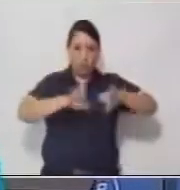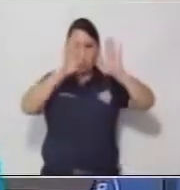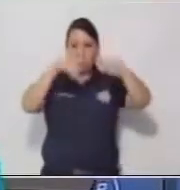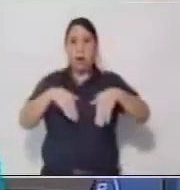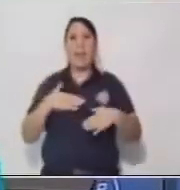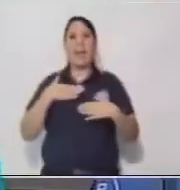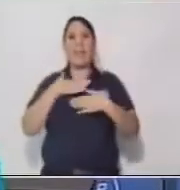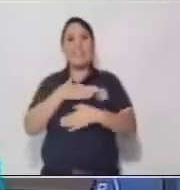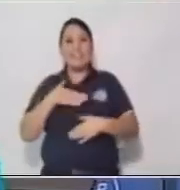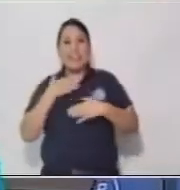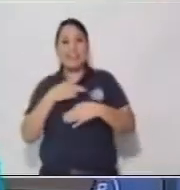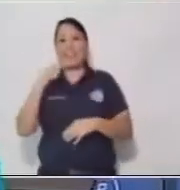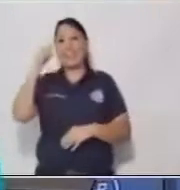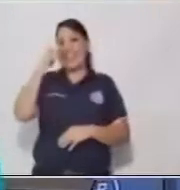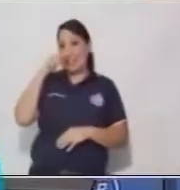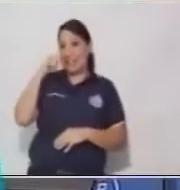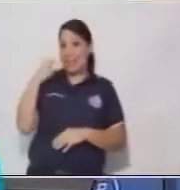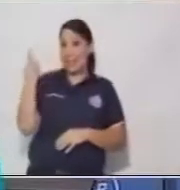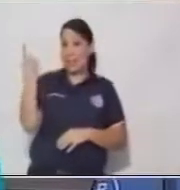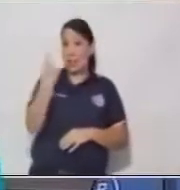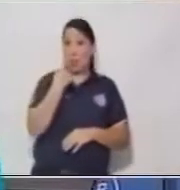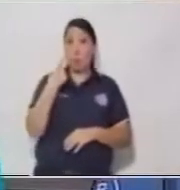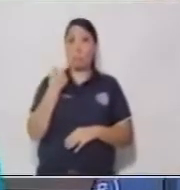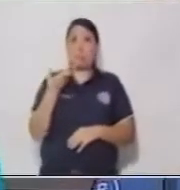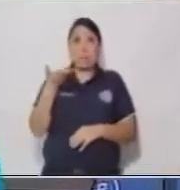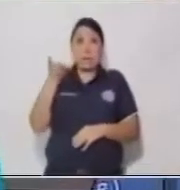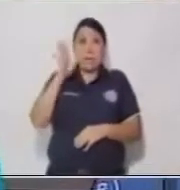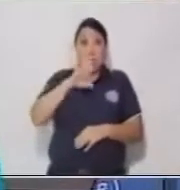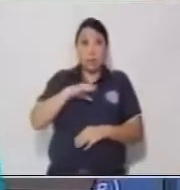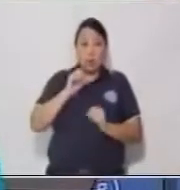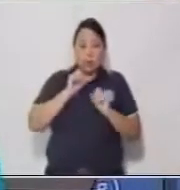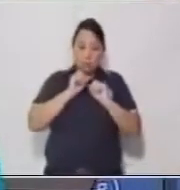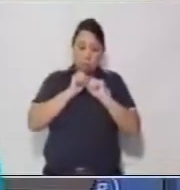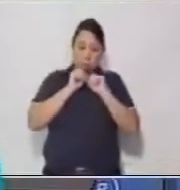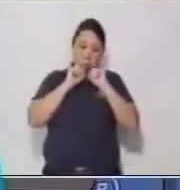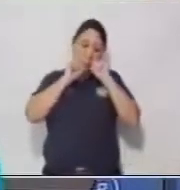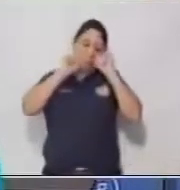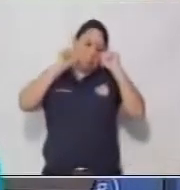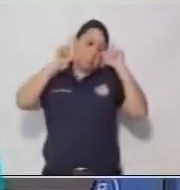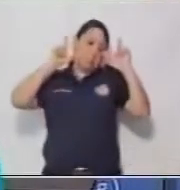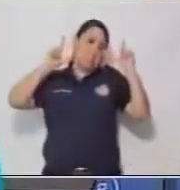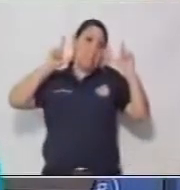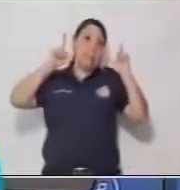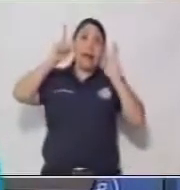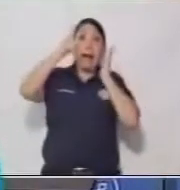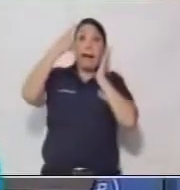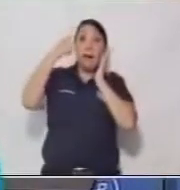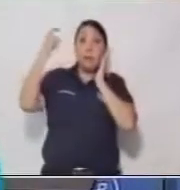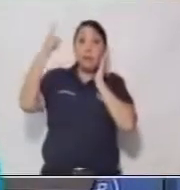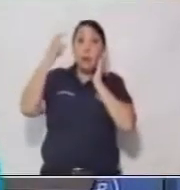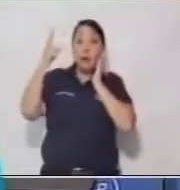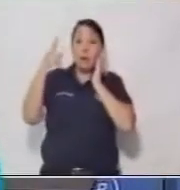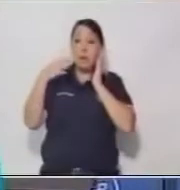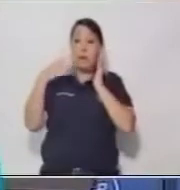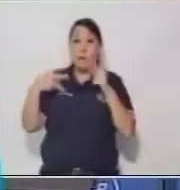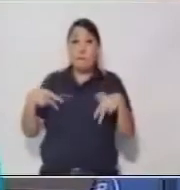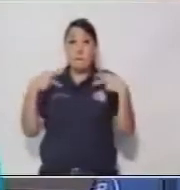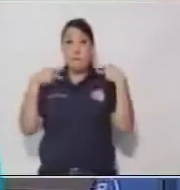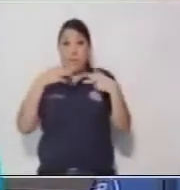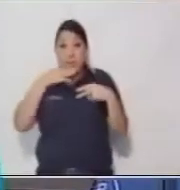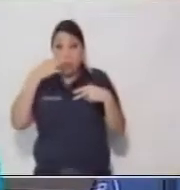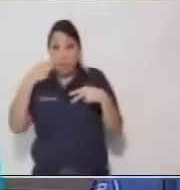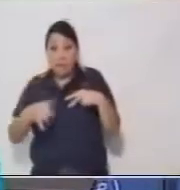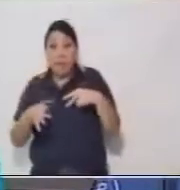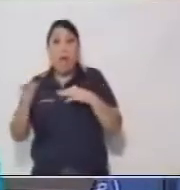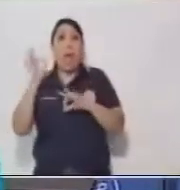nos divertimos mucho. De repente, desperté y no supe si lo que viví fue un sueño